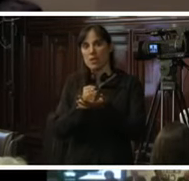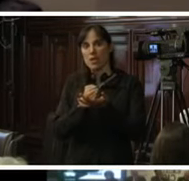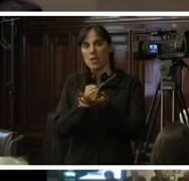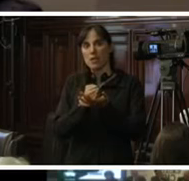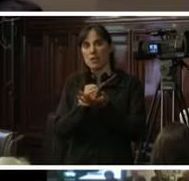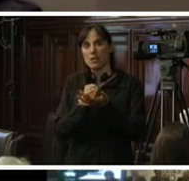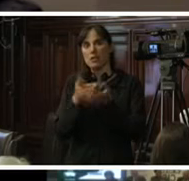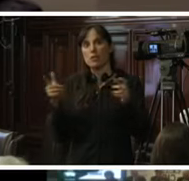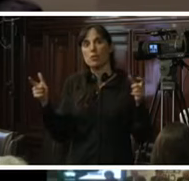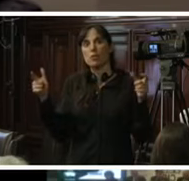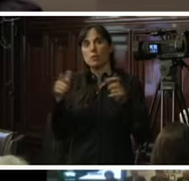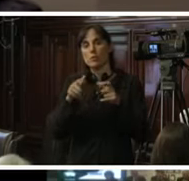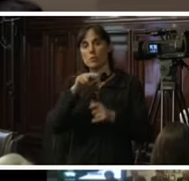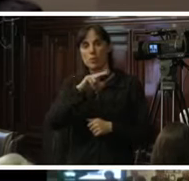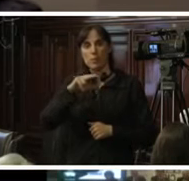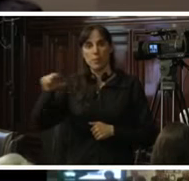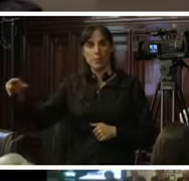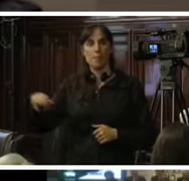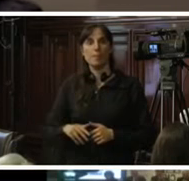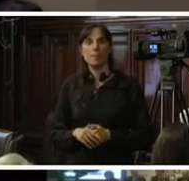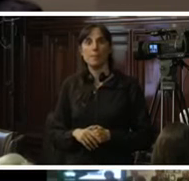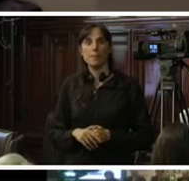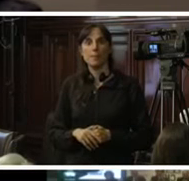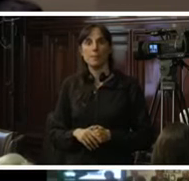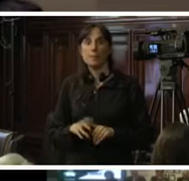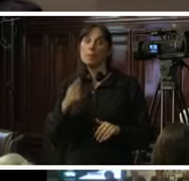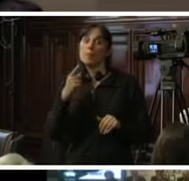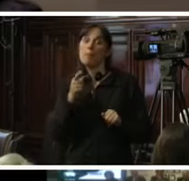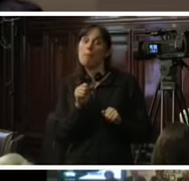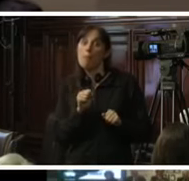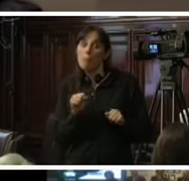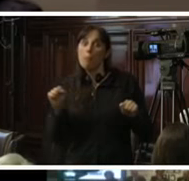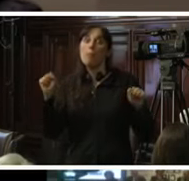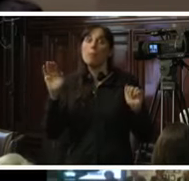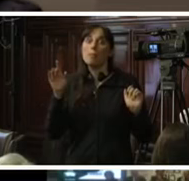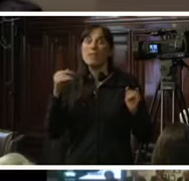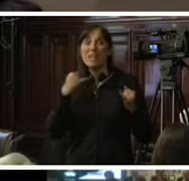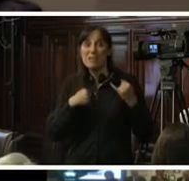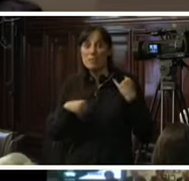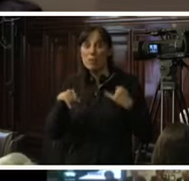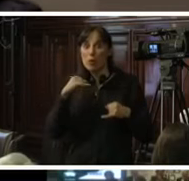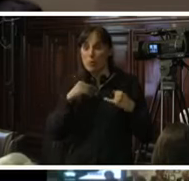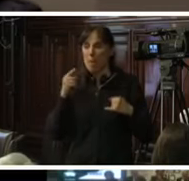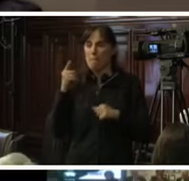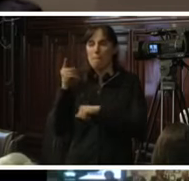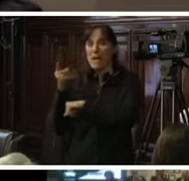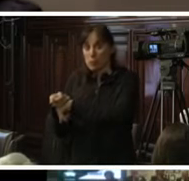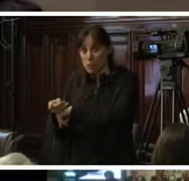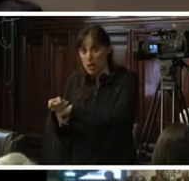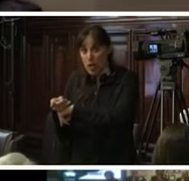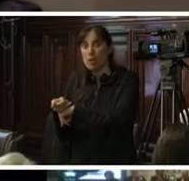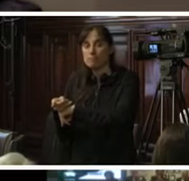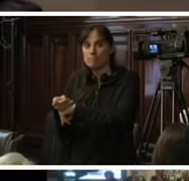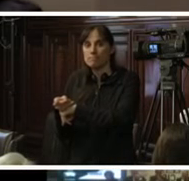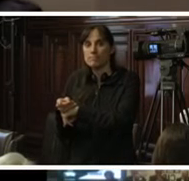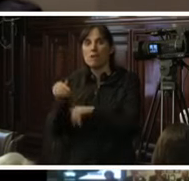de la comisión permanente. En el supuesto que el informe sea acusatorio se vota